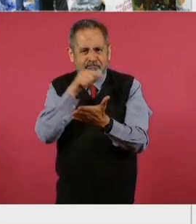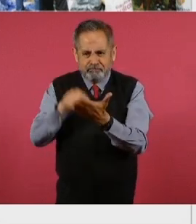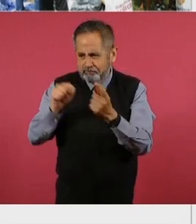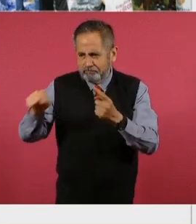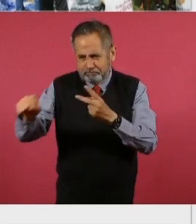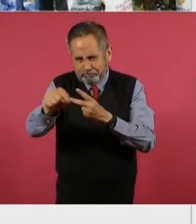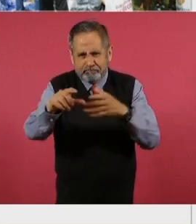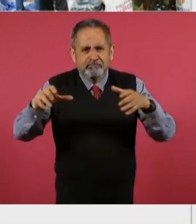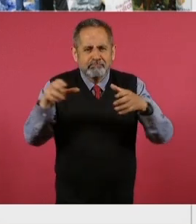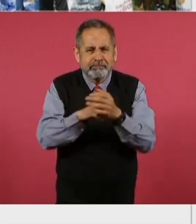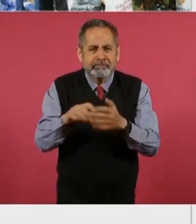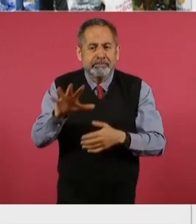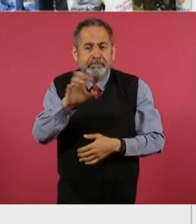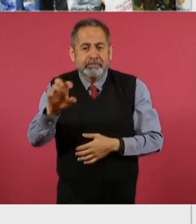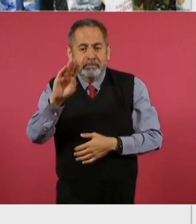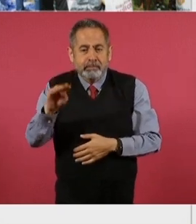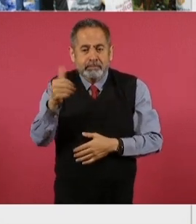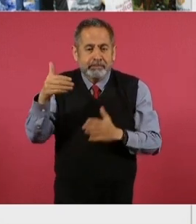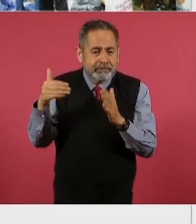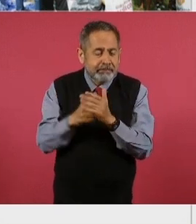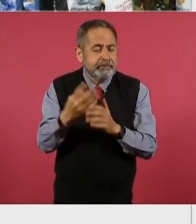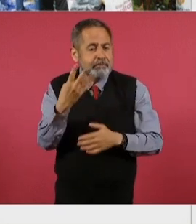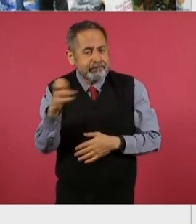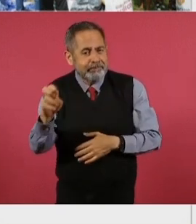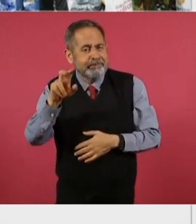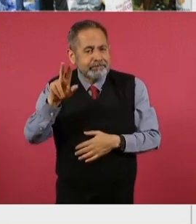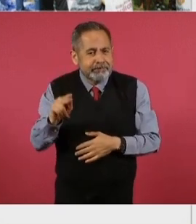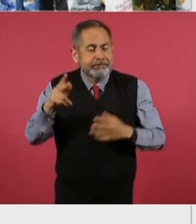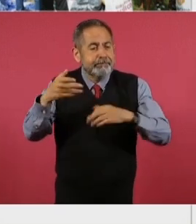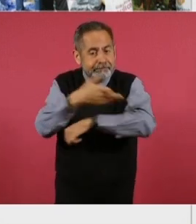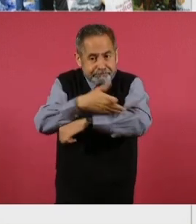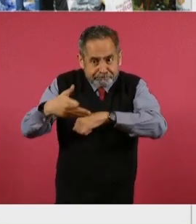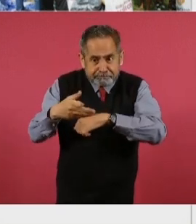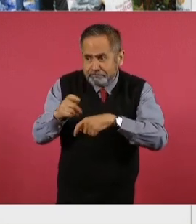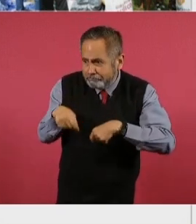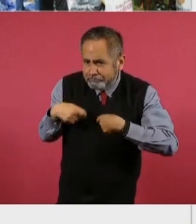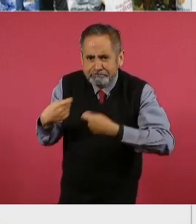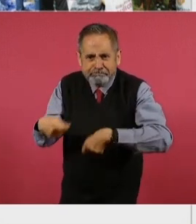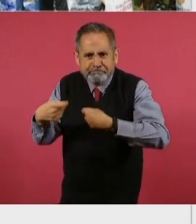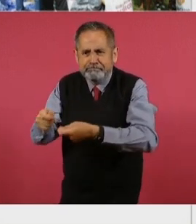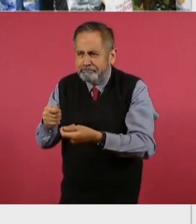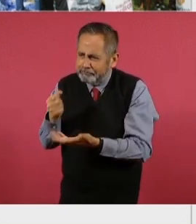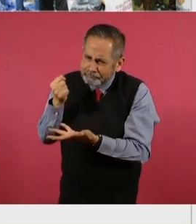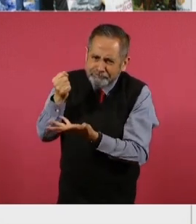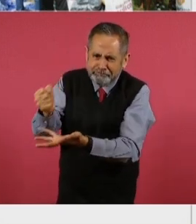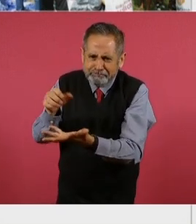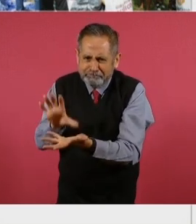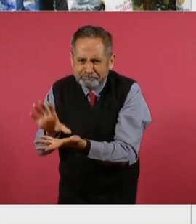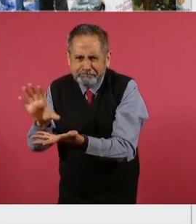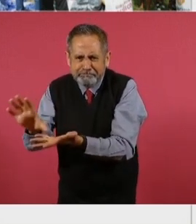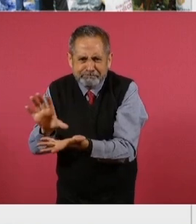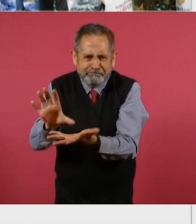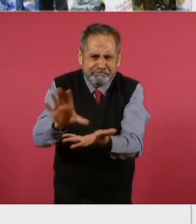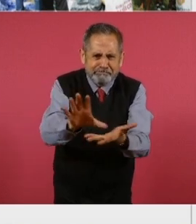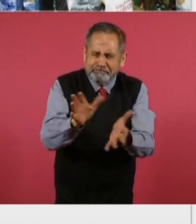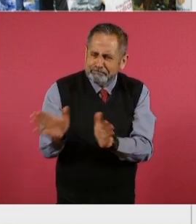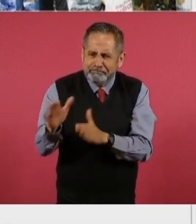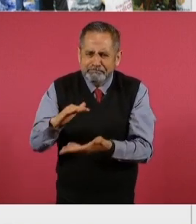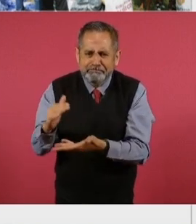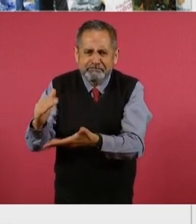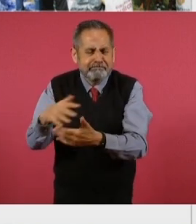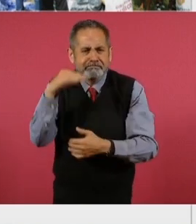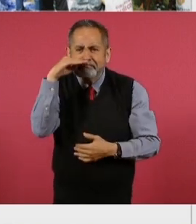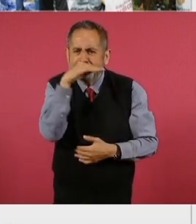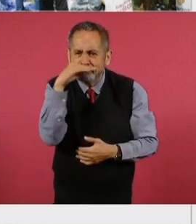596 mil 480 familias de forma gratuita, 12